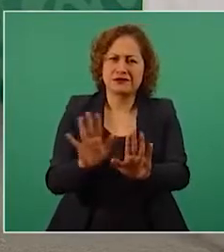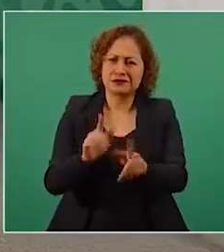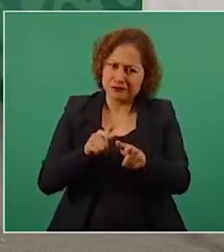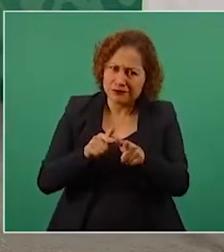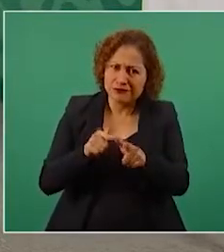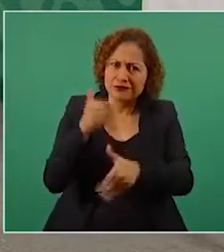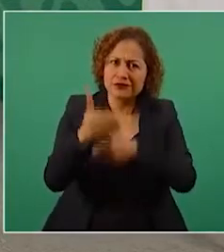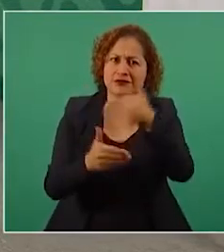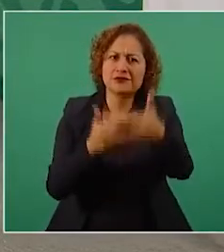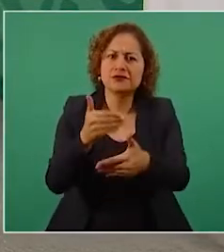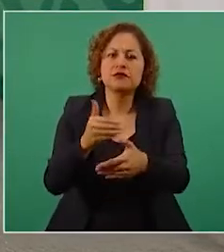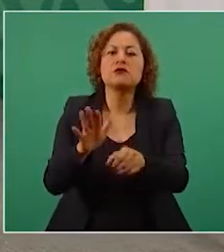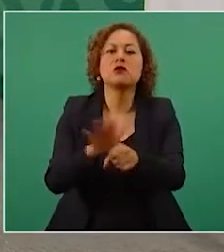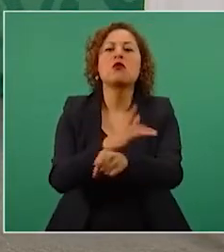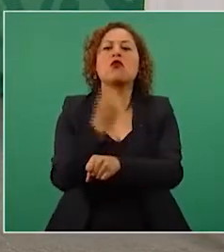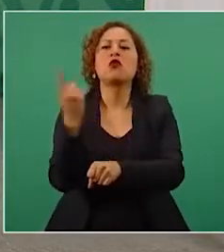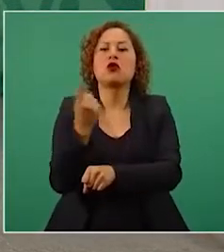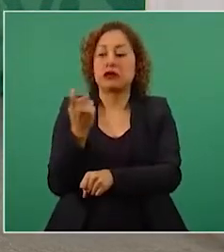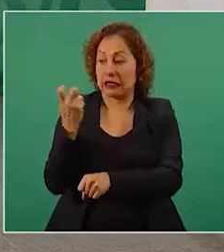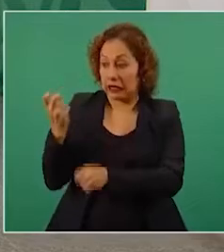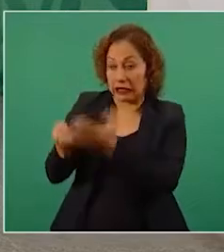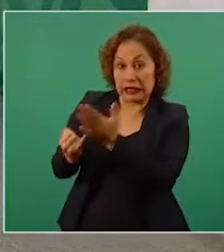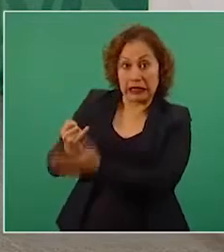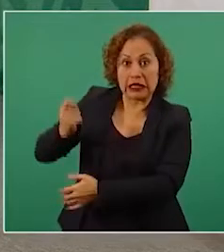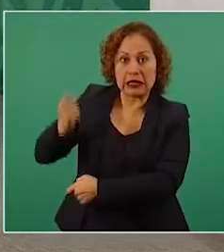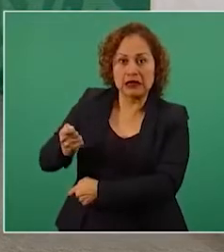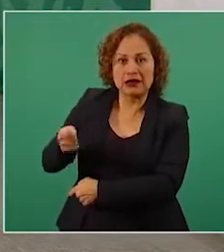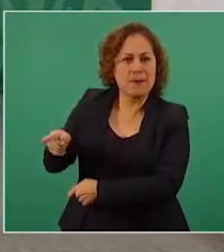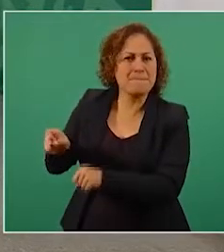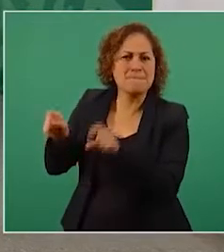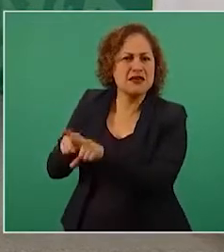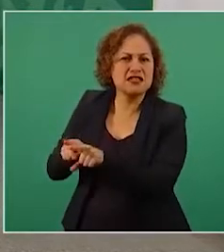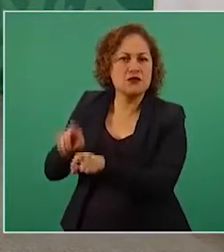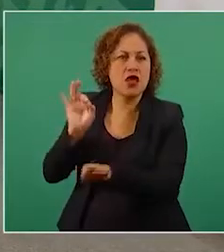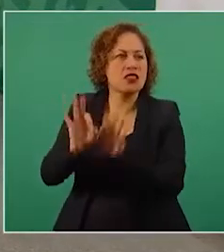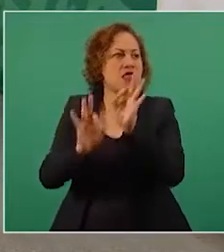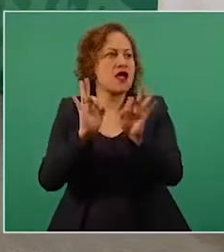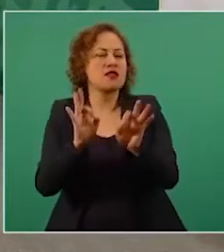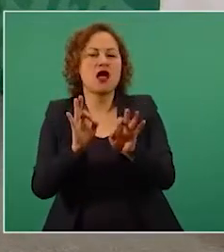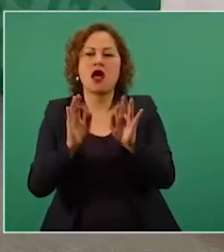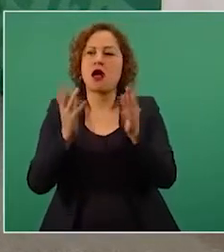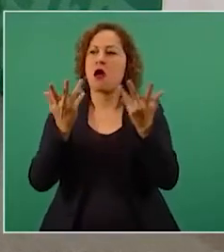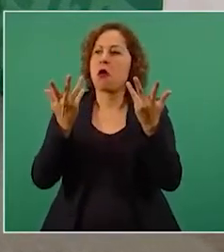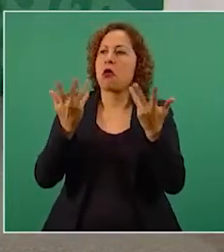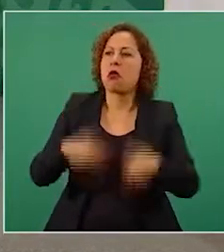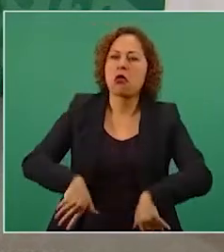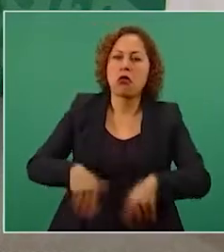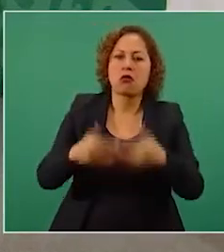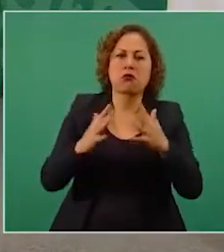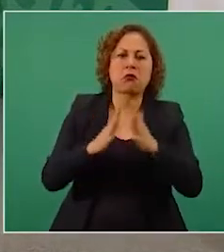ese propósito de